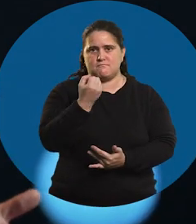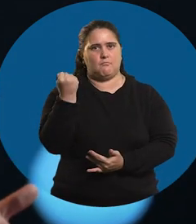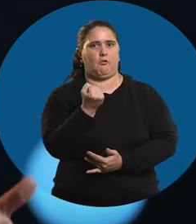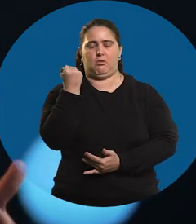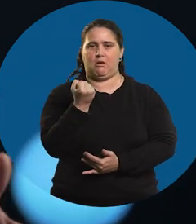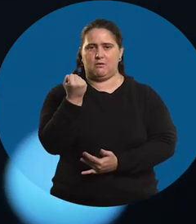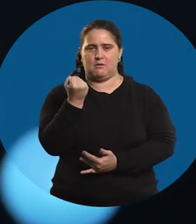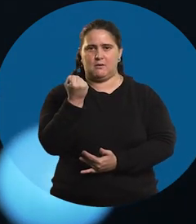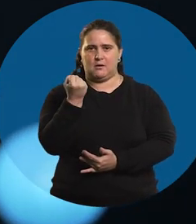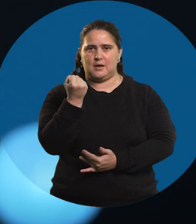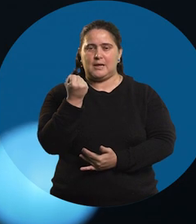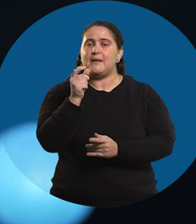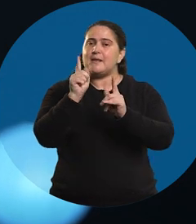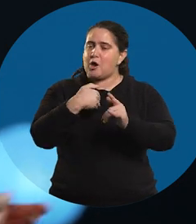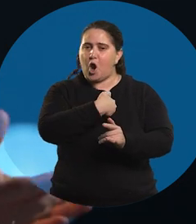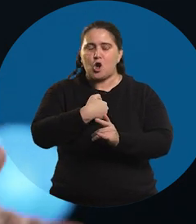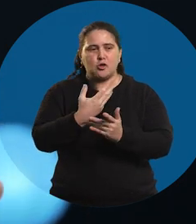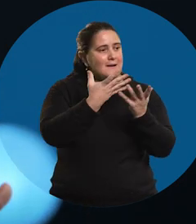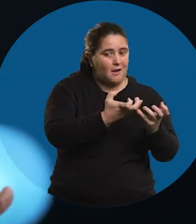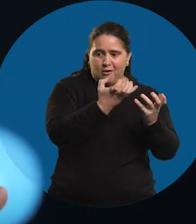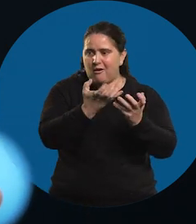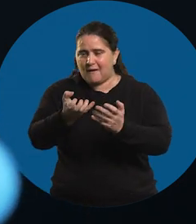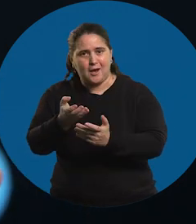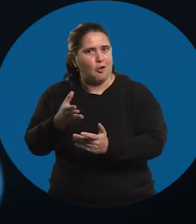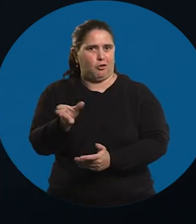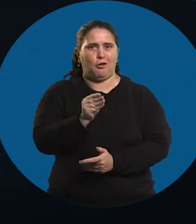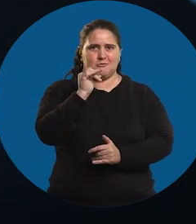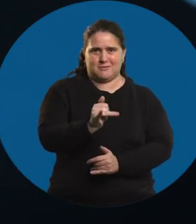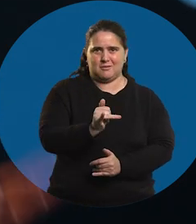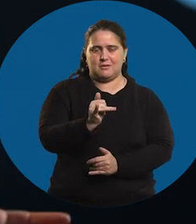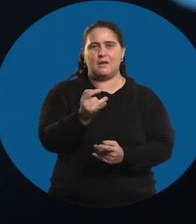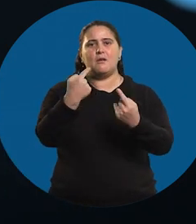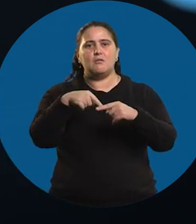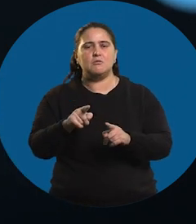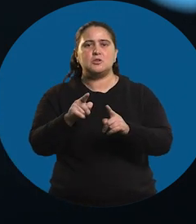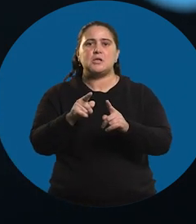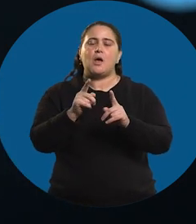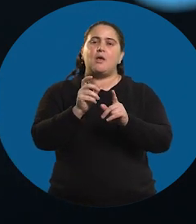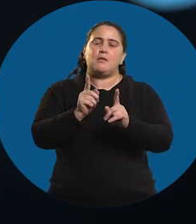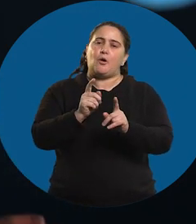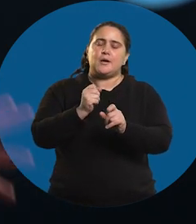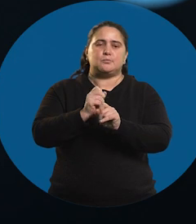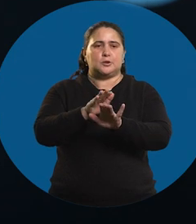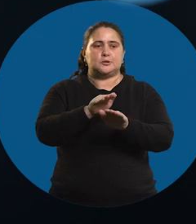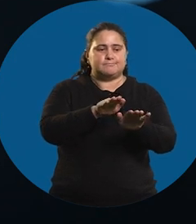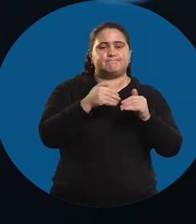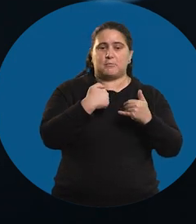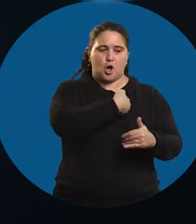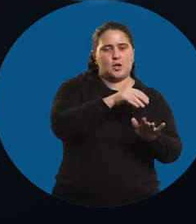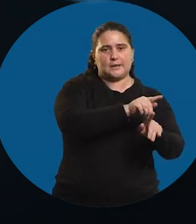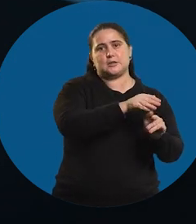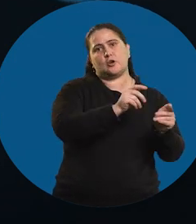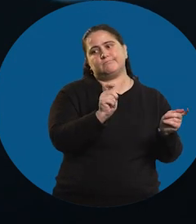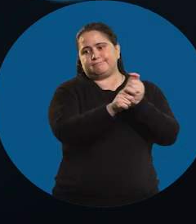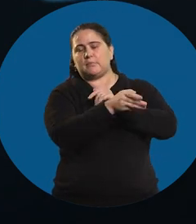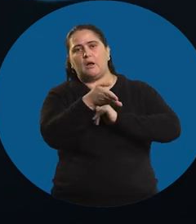importantes y que todos son roles que yo quiero ocupar. Entonces, bueno, hacer un trabajo de, bueno, me voy de un rol,